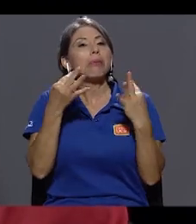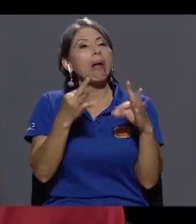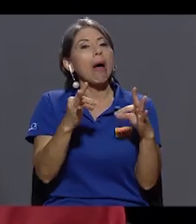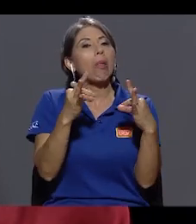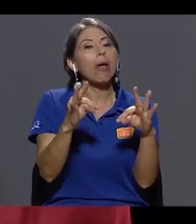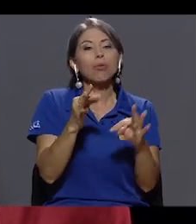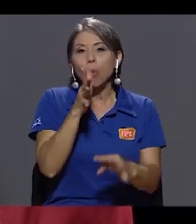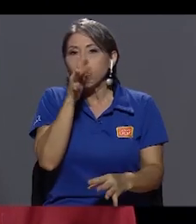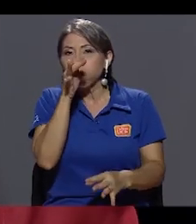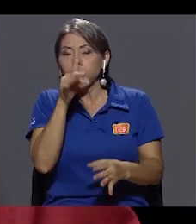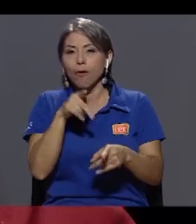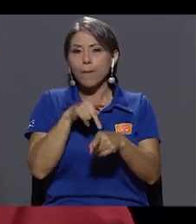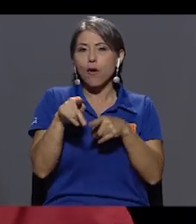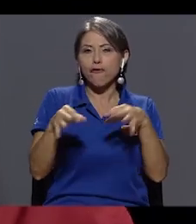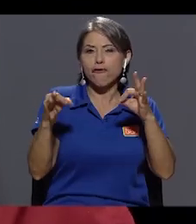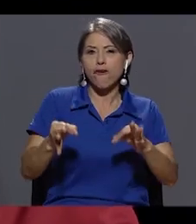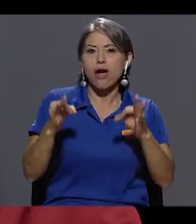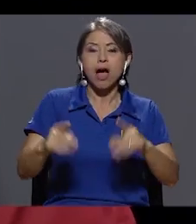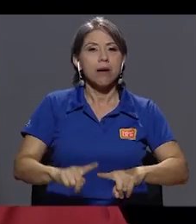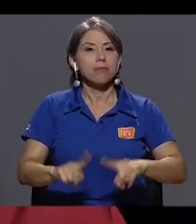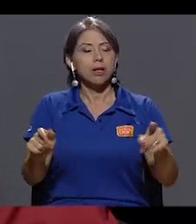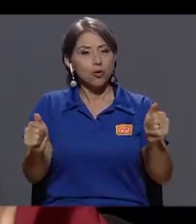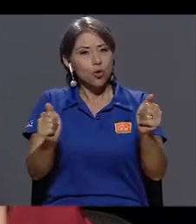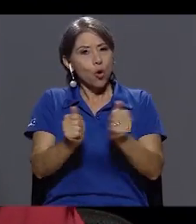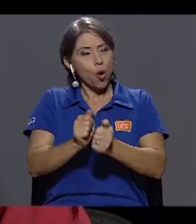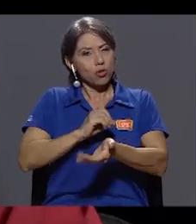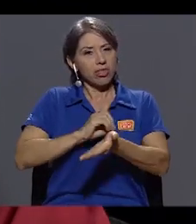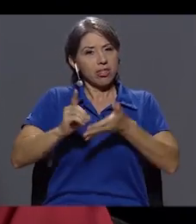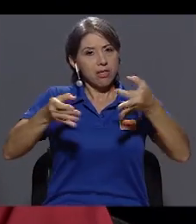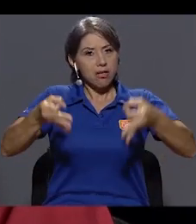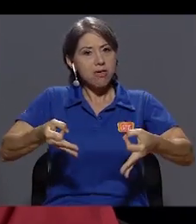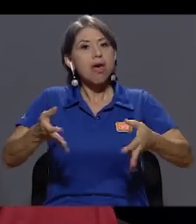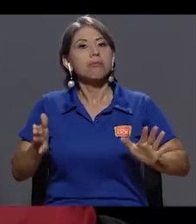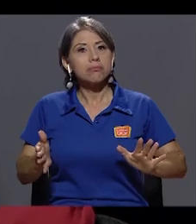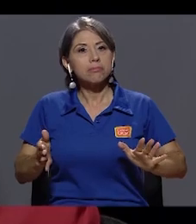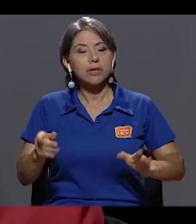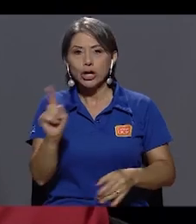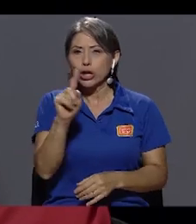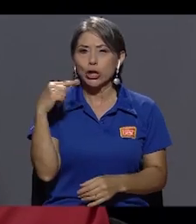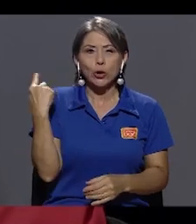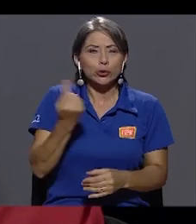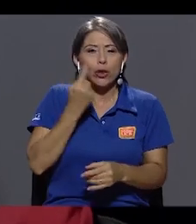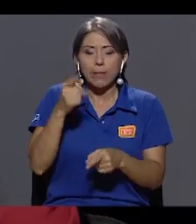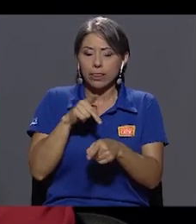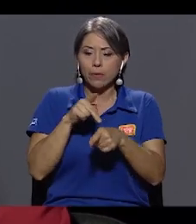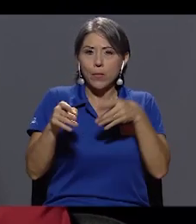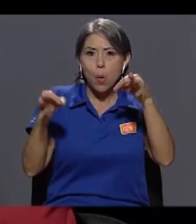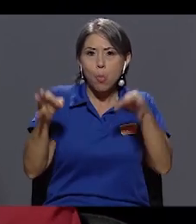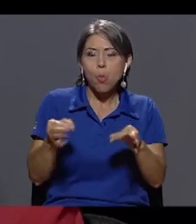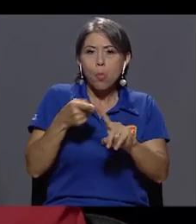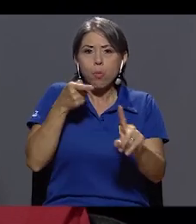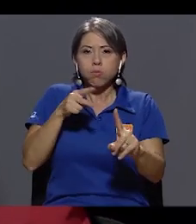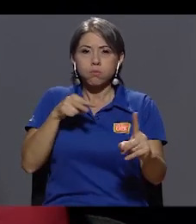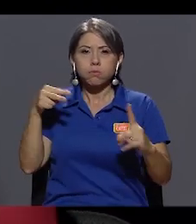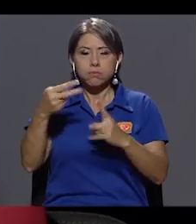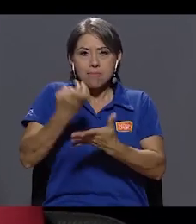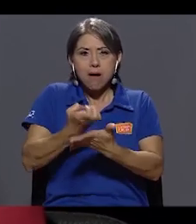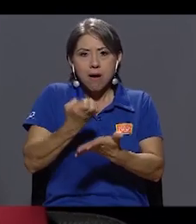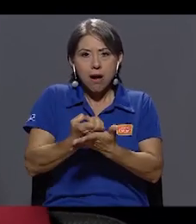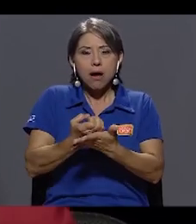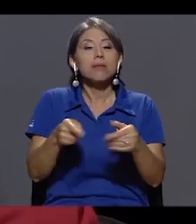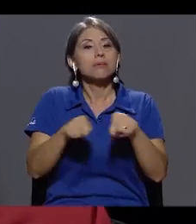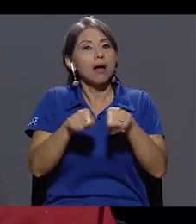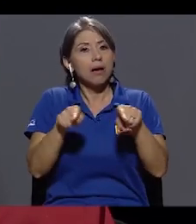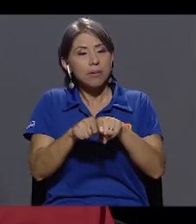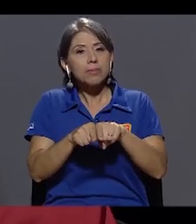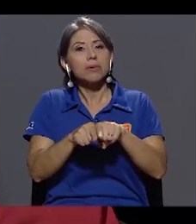profesionalizando, pero haciéndolo con dignidad. Que no solamente se profesionalice desde el punto de vista económico,